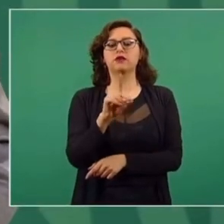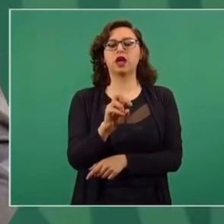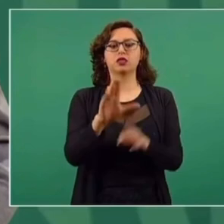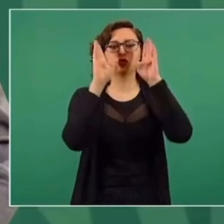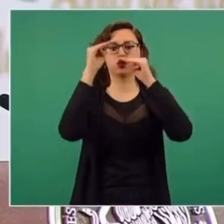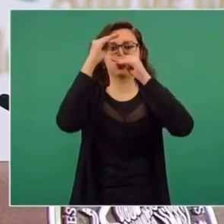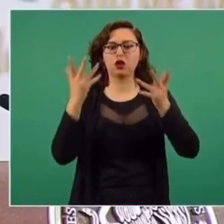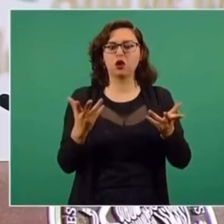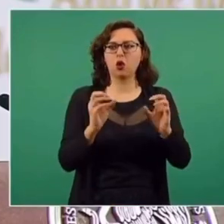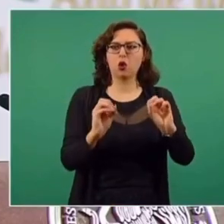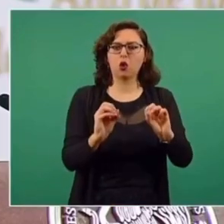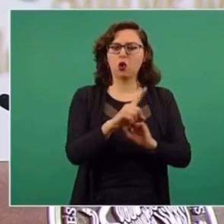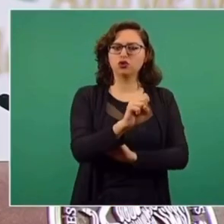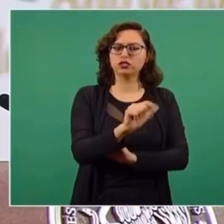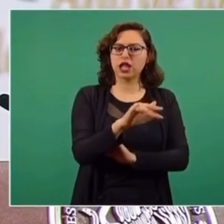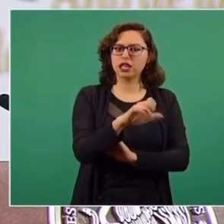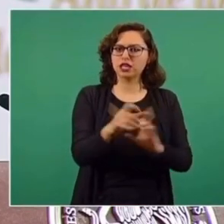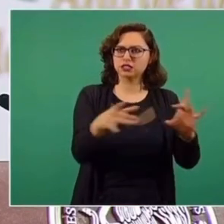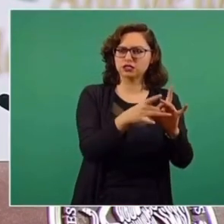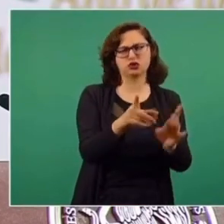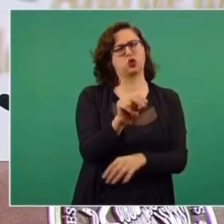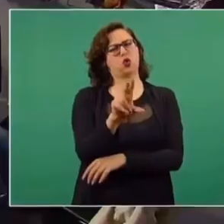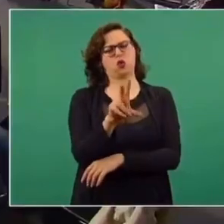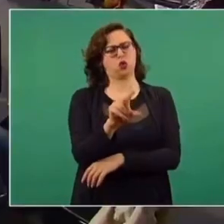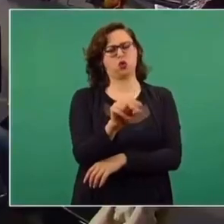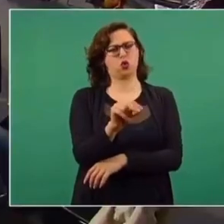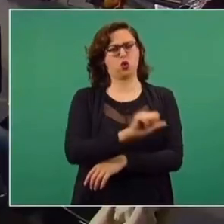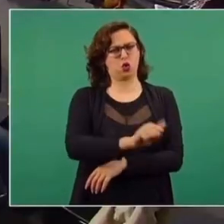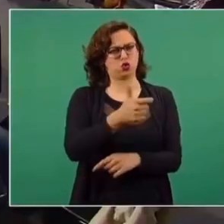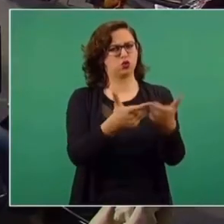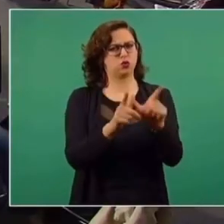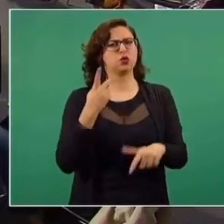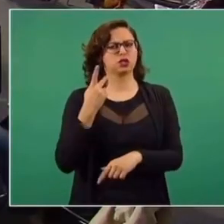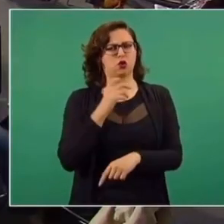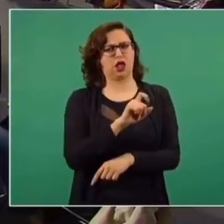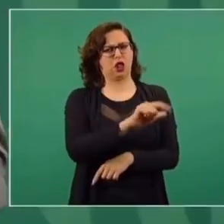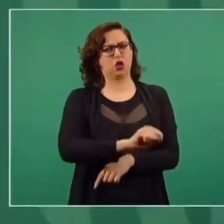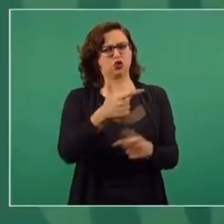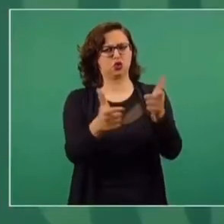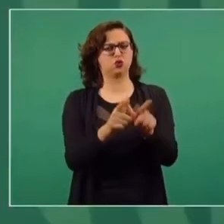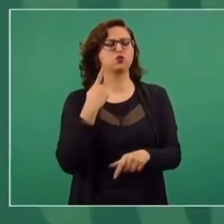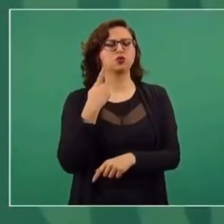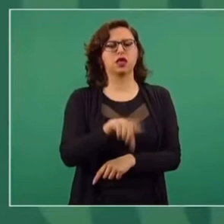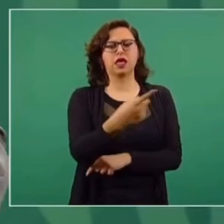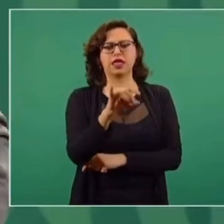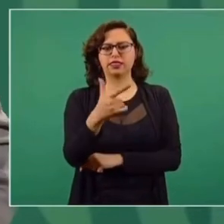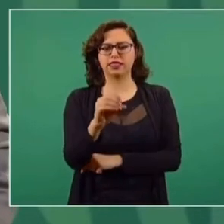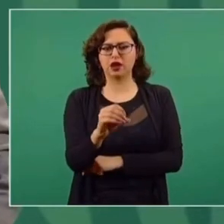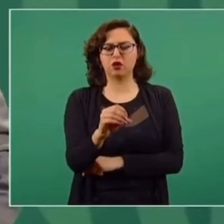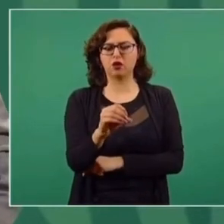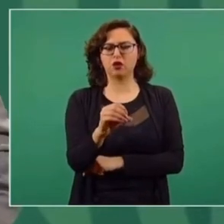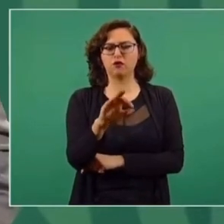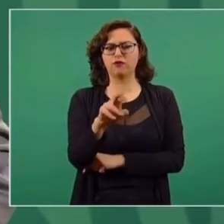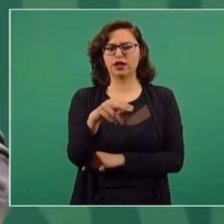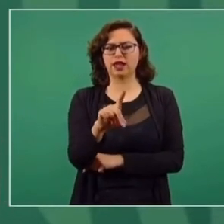O Salinas es del Partido Conservador. No, ¿verdad? Es de otro partido. ¿Diego Fernández de Ceballos es del Partido Conservador?